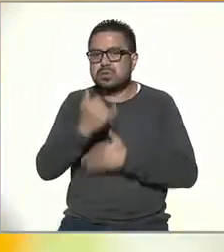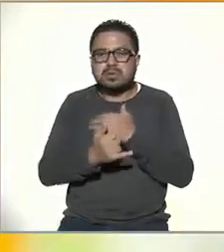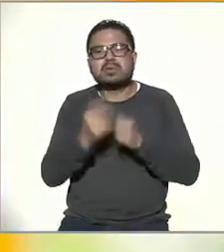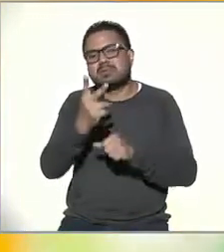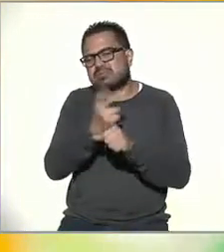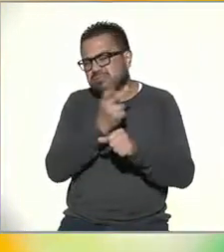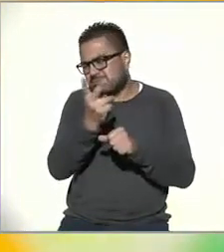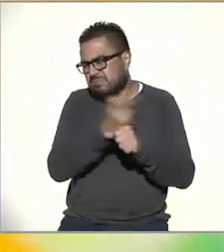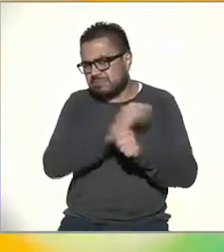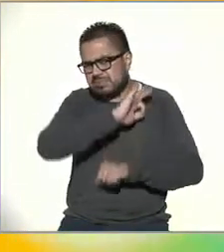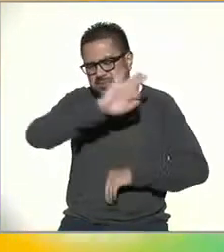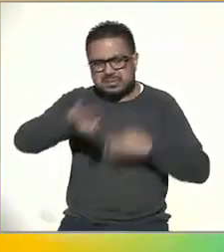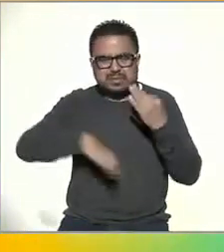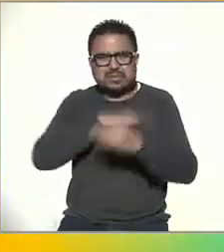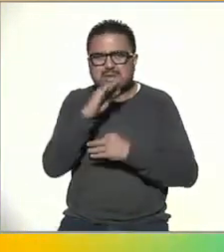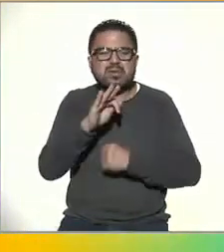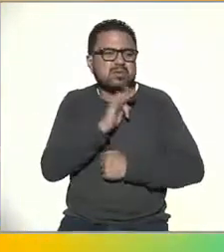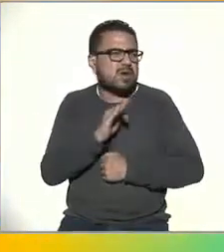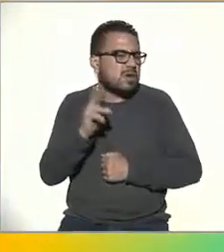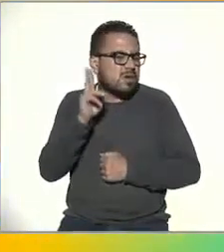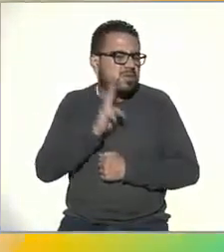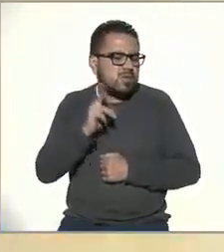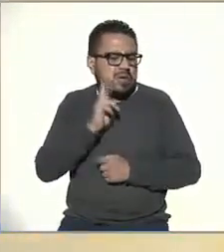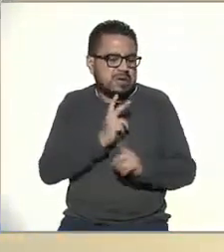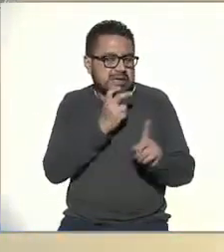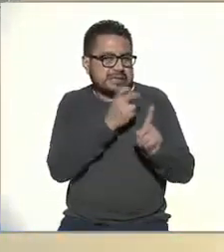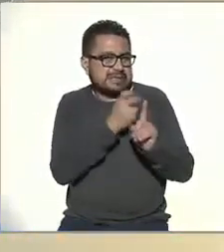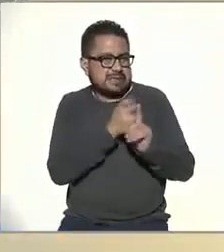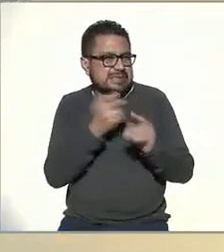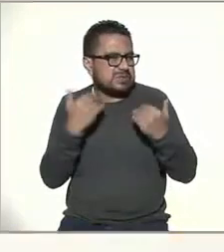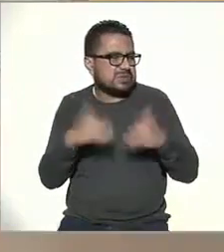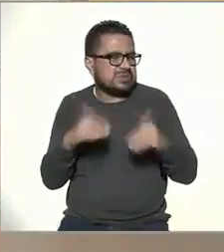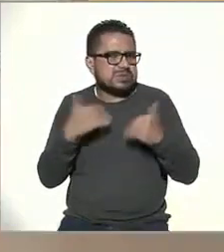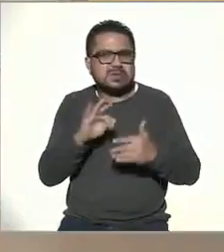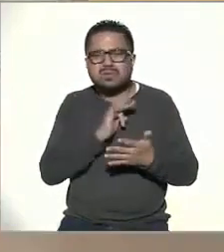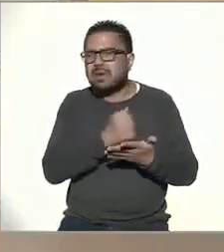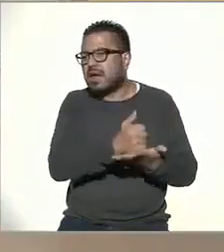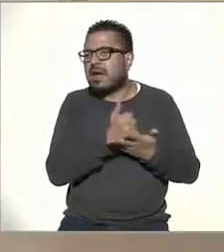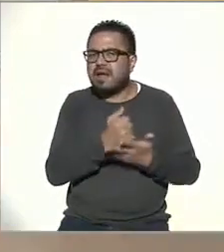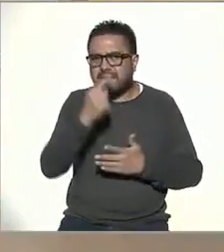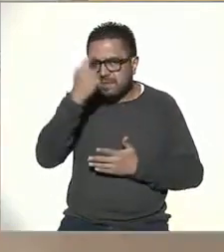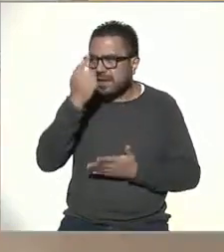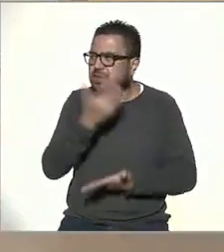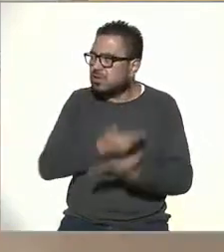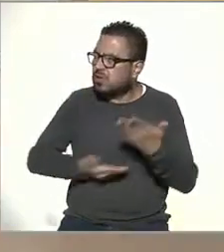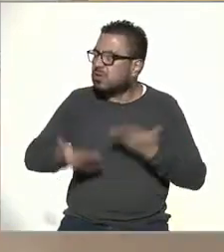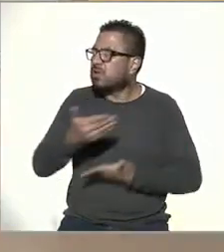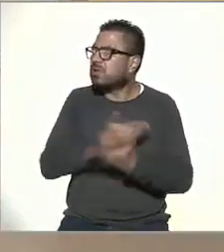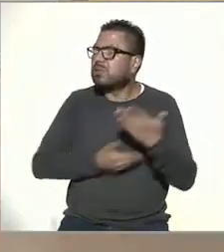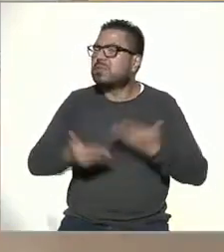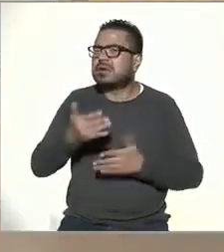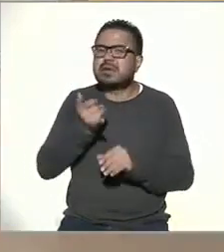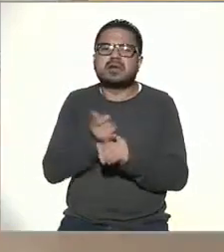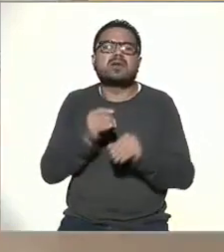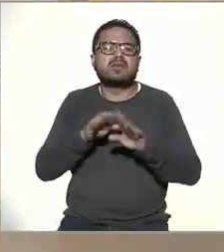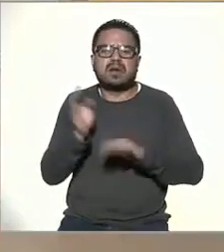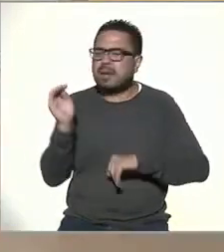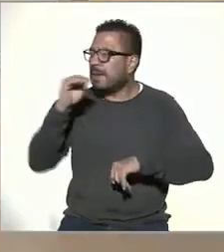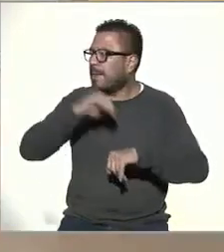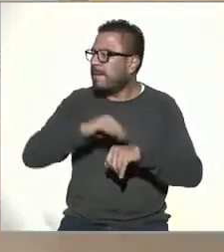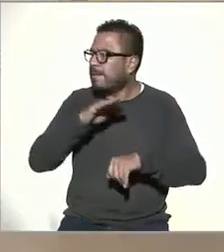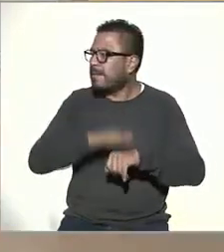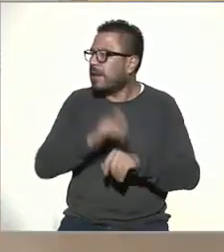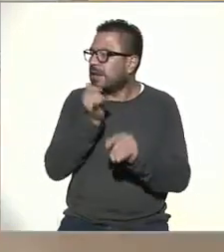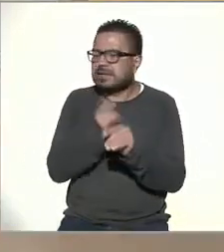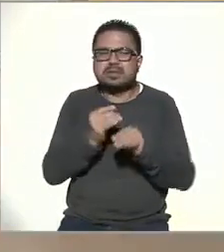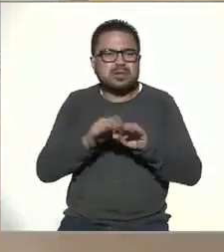invito absolutamente todos a probarlo, ya que es una herramienta que nos ayuda a facilitar a compartir la información. He conocido grandes creadores de contenido